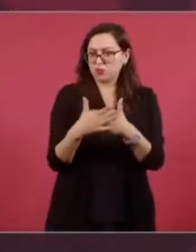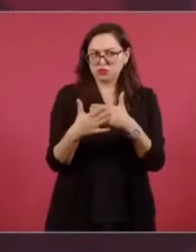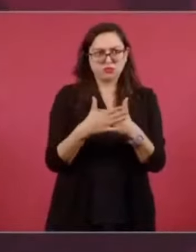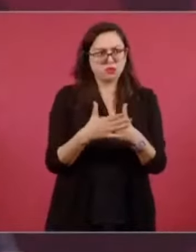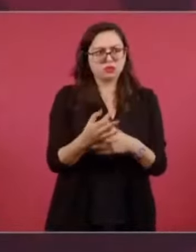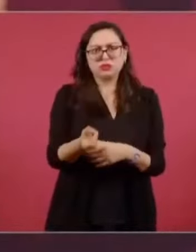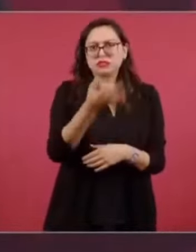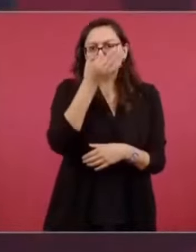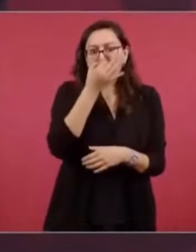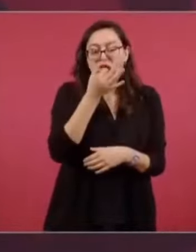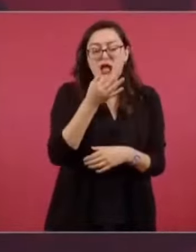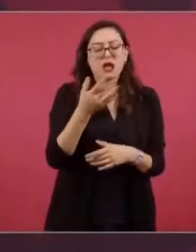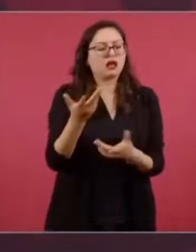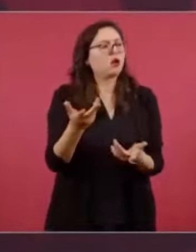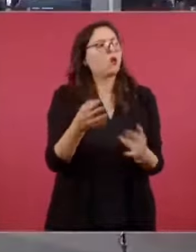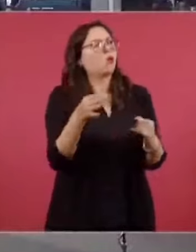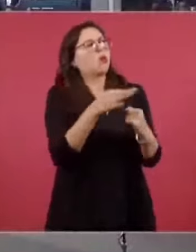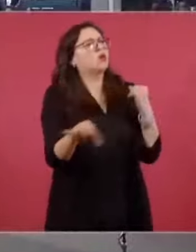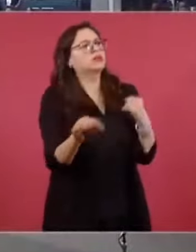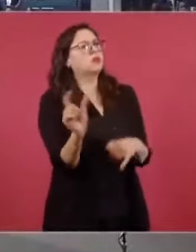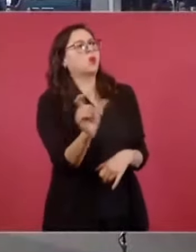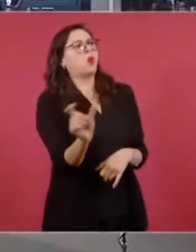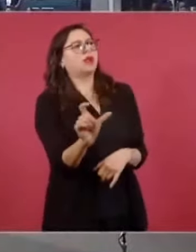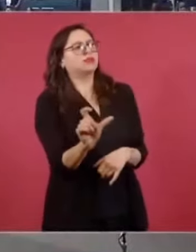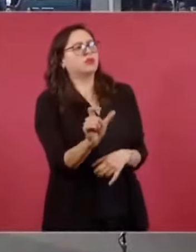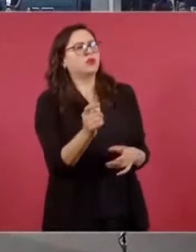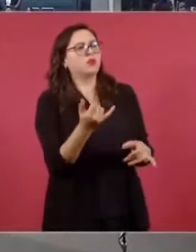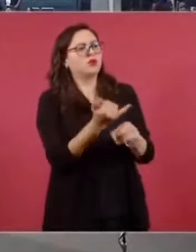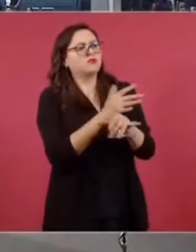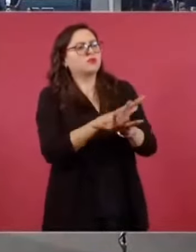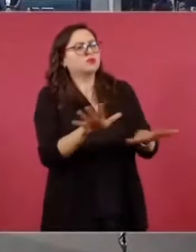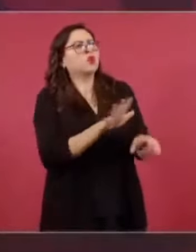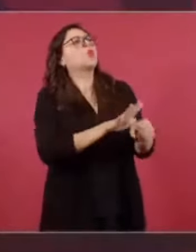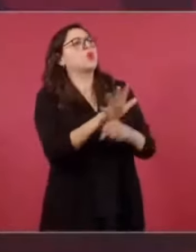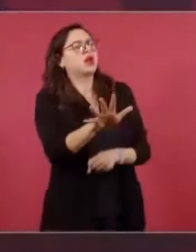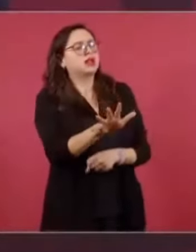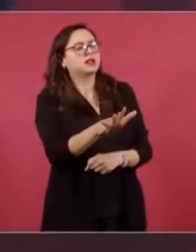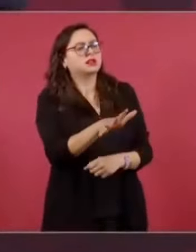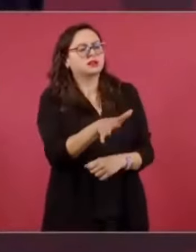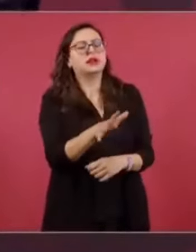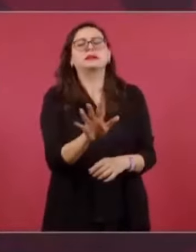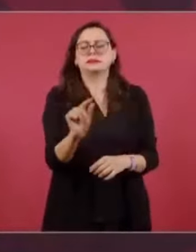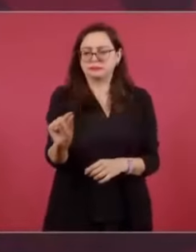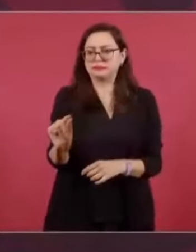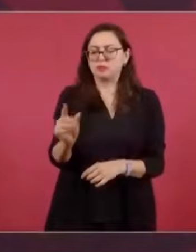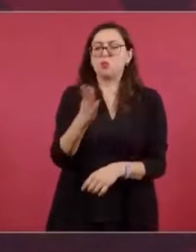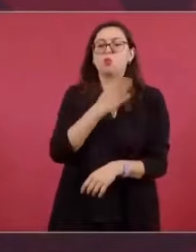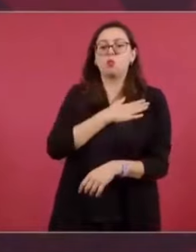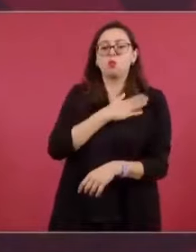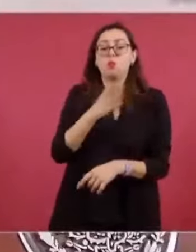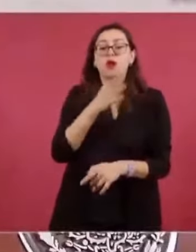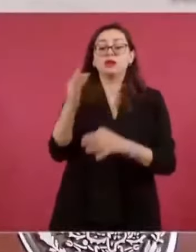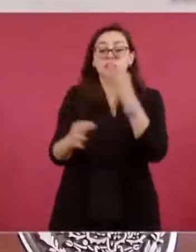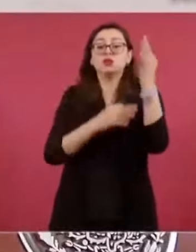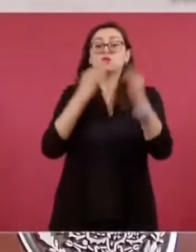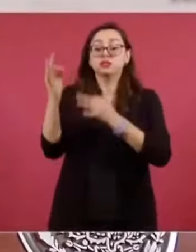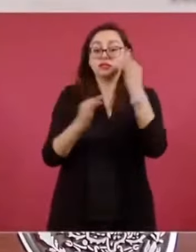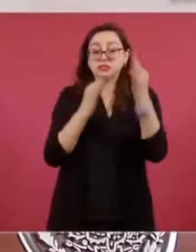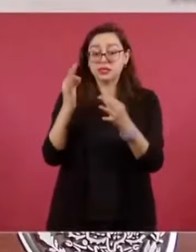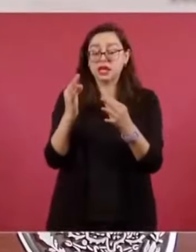¿Cuál era el último? La buena noticia es de que estamos encontrando